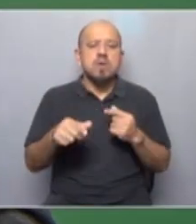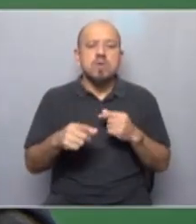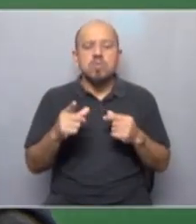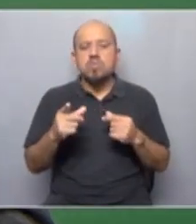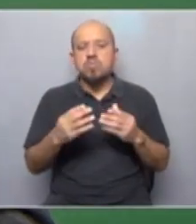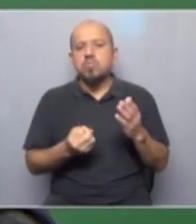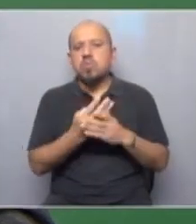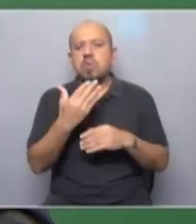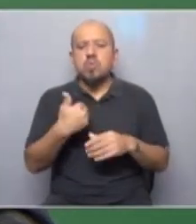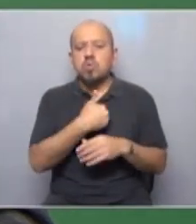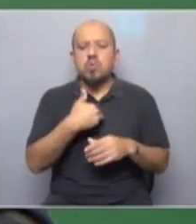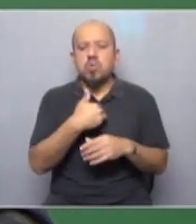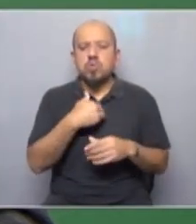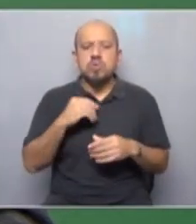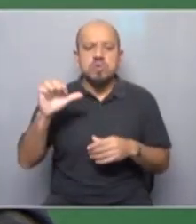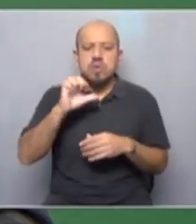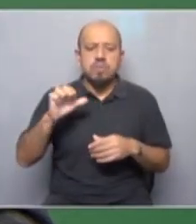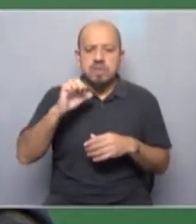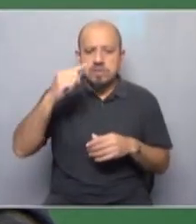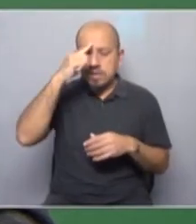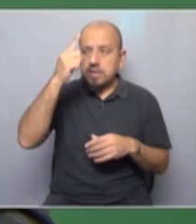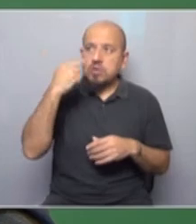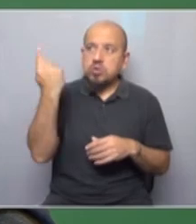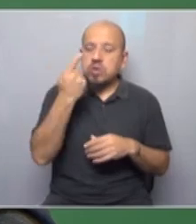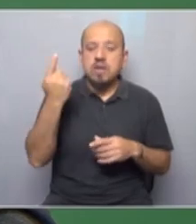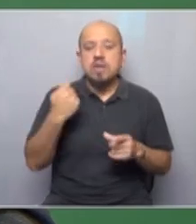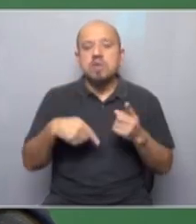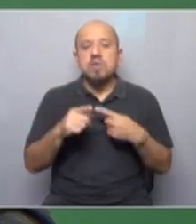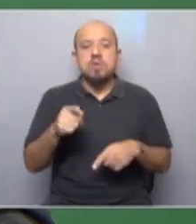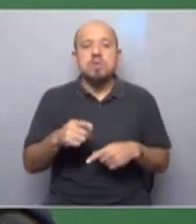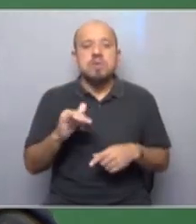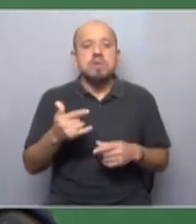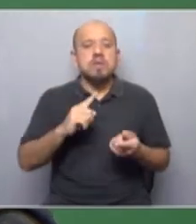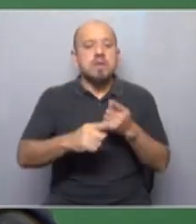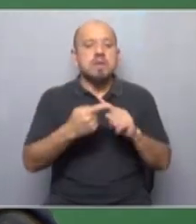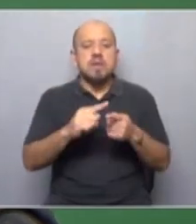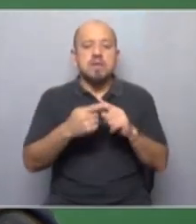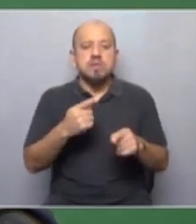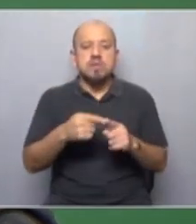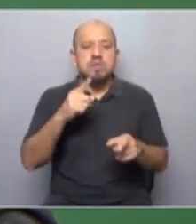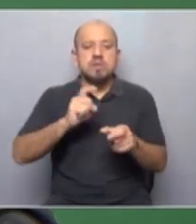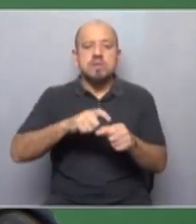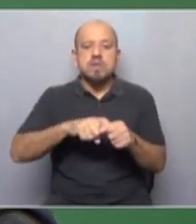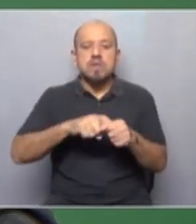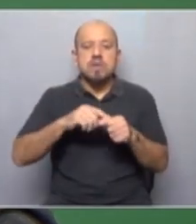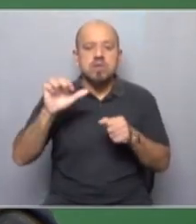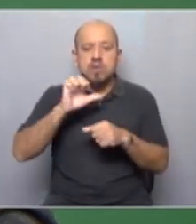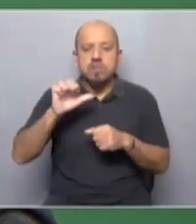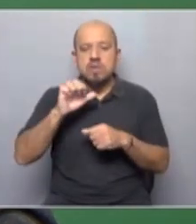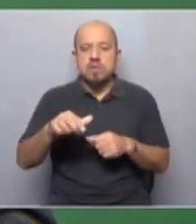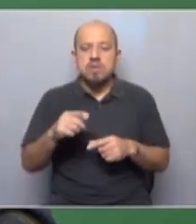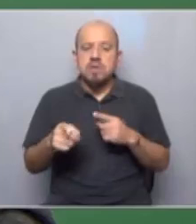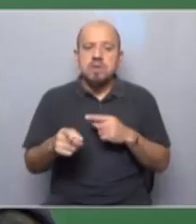actor nuevo del lado del capital que son las empresas transnacionales y por lo tanto ya la relación del sindicato con la empresa puede tomar